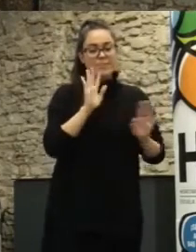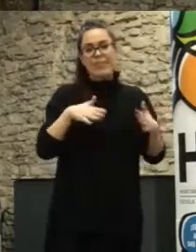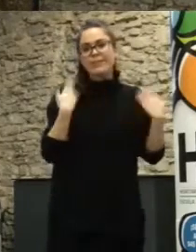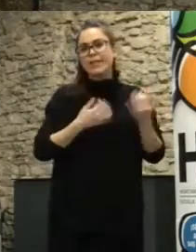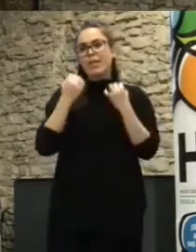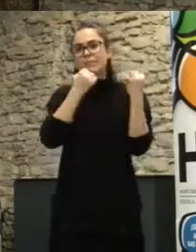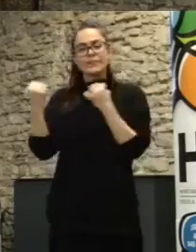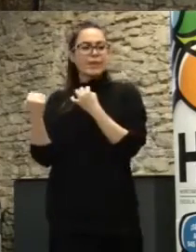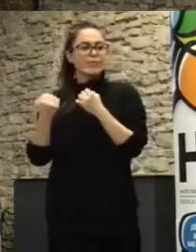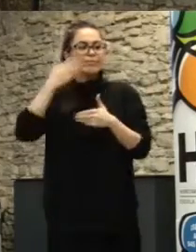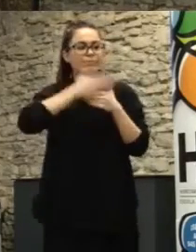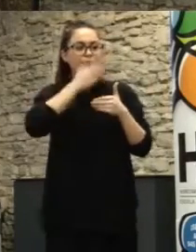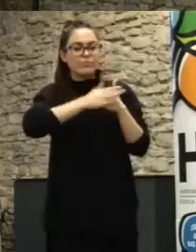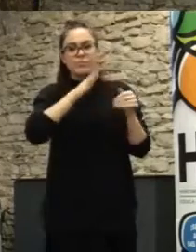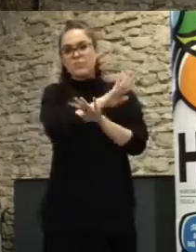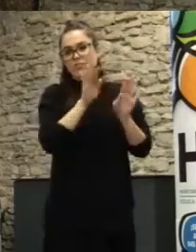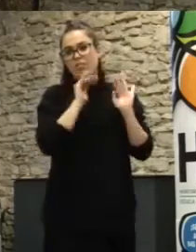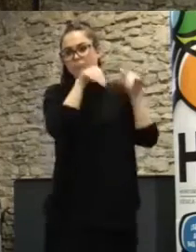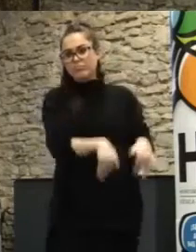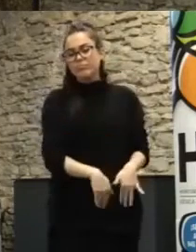y no llegan a desarrollarse